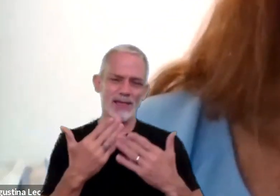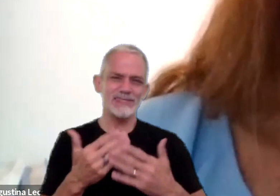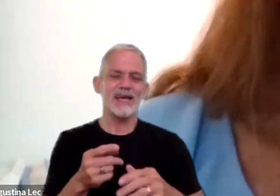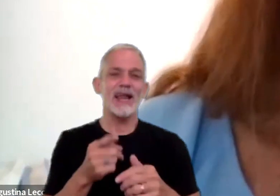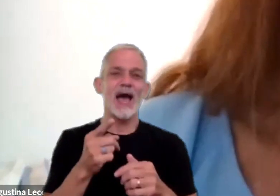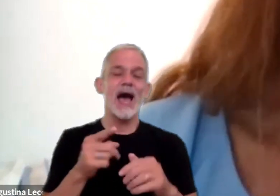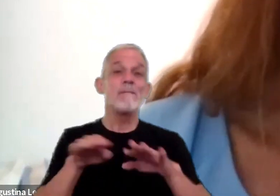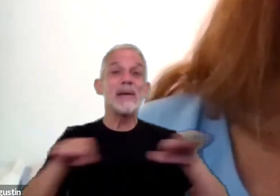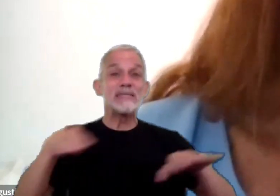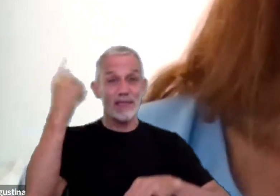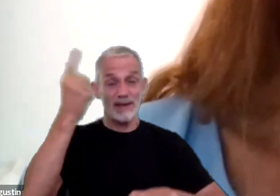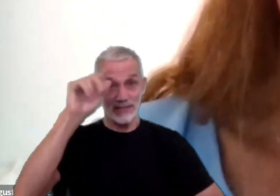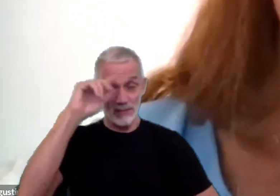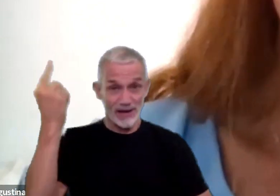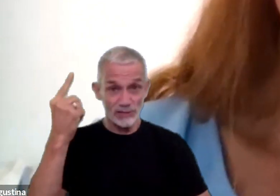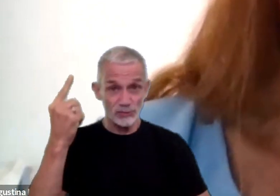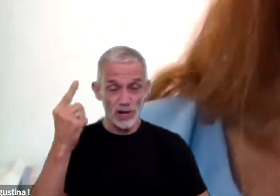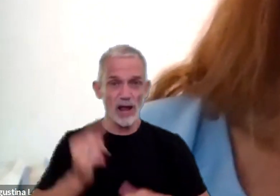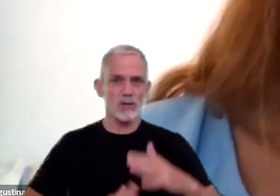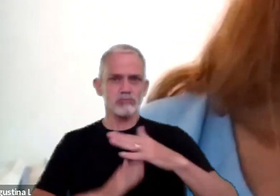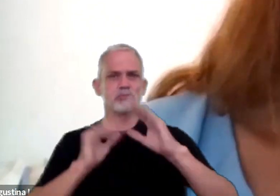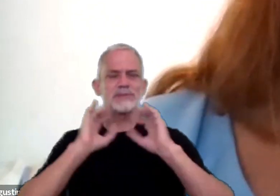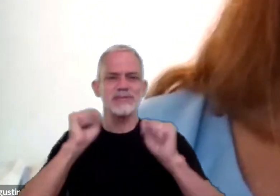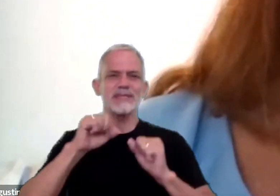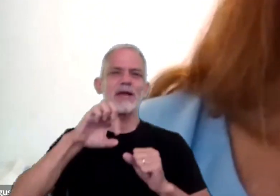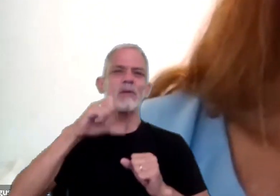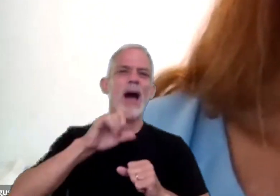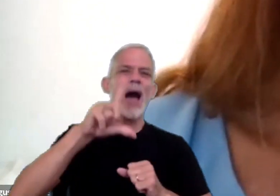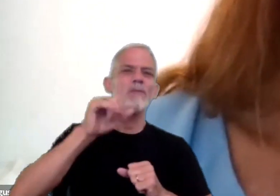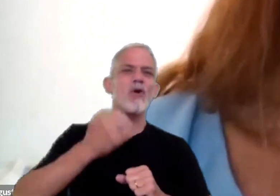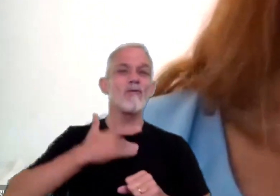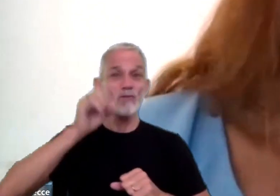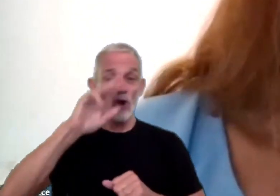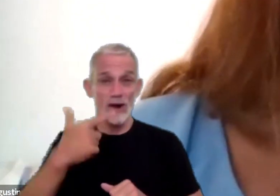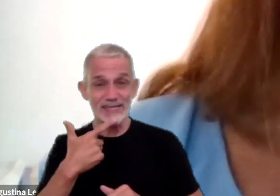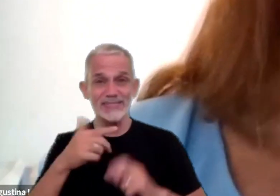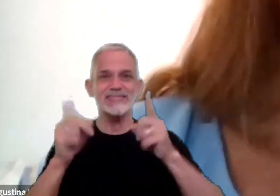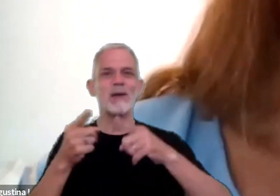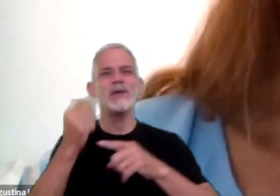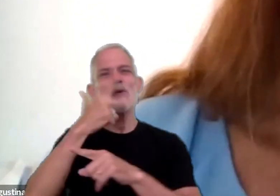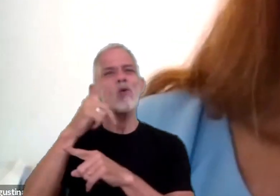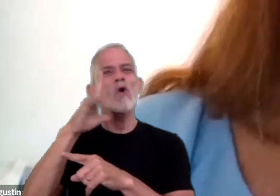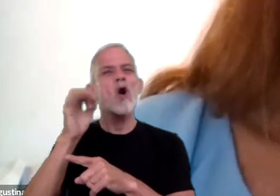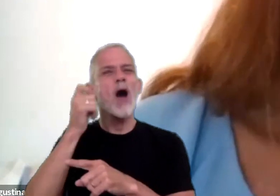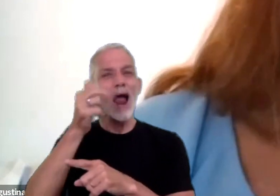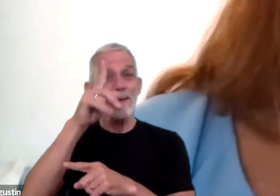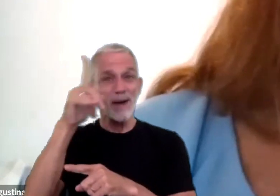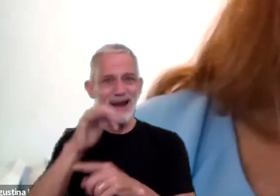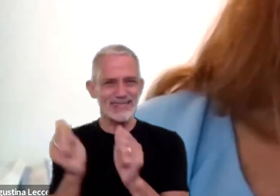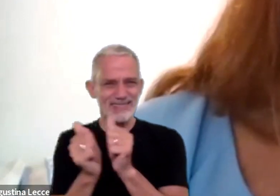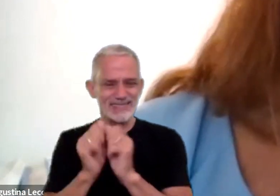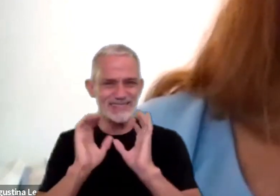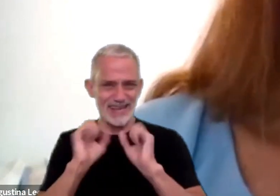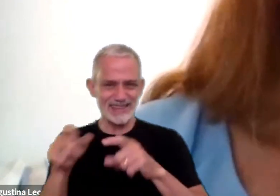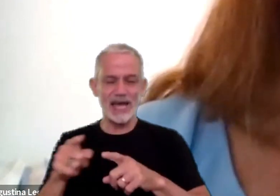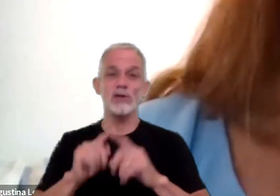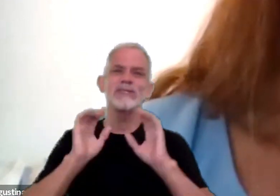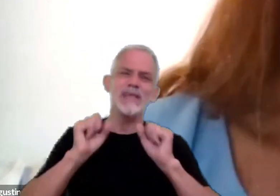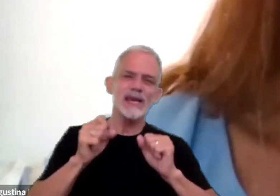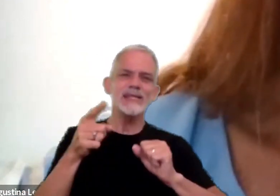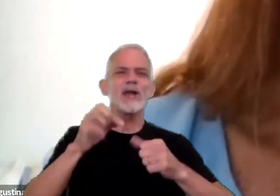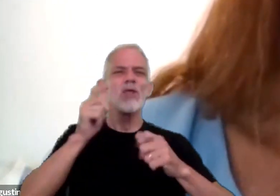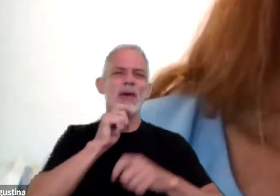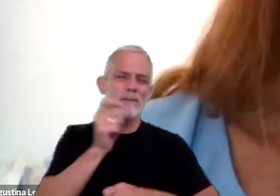Directiva Nacional, en cabeza del secretario general Pablo Flores, de Hugo Álvarez, el adjunto, a los secretarios también de